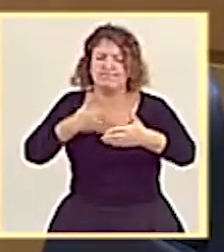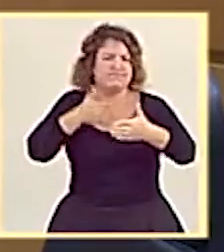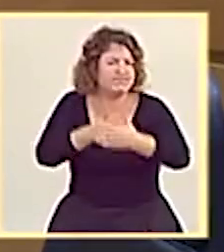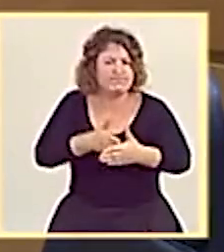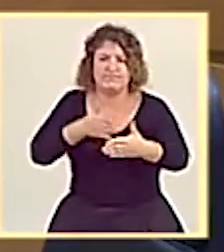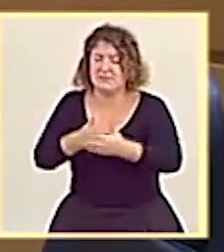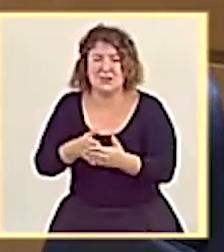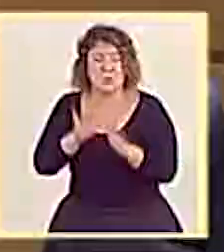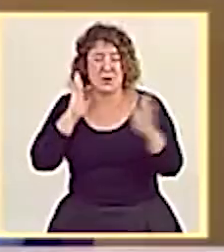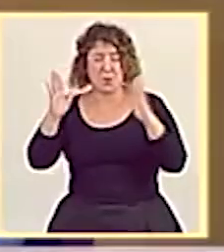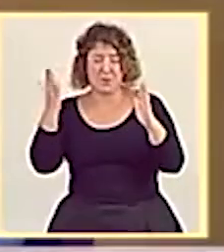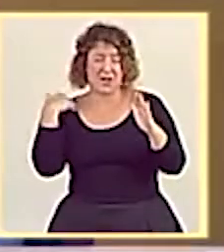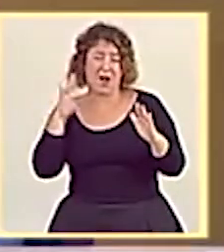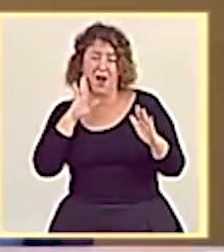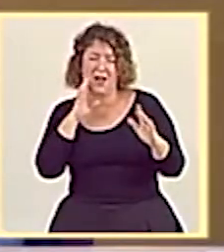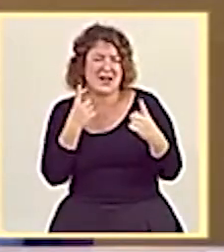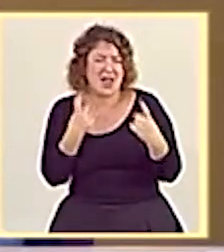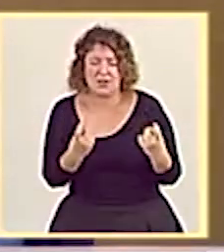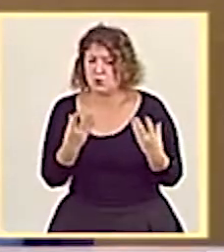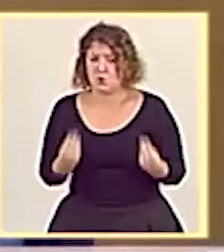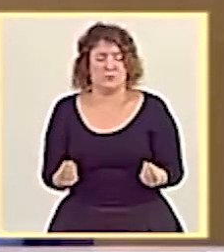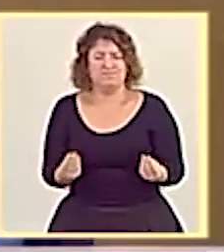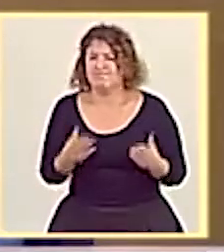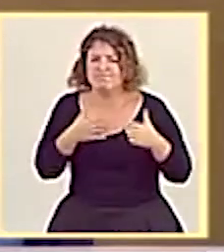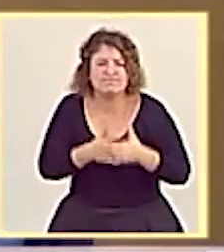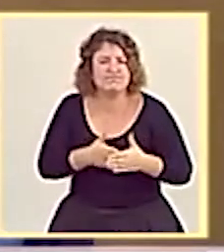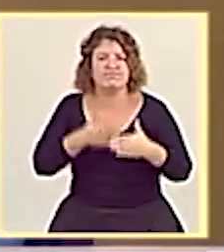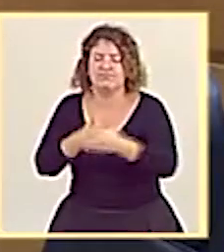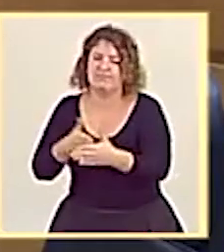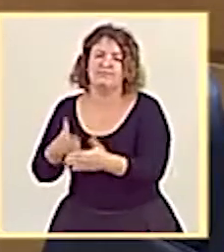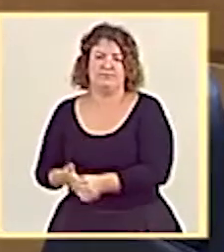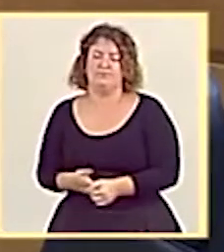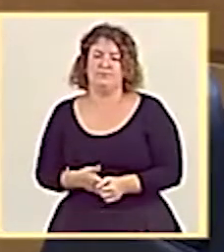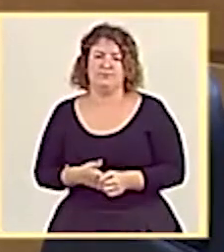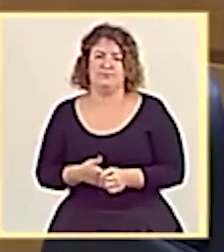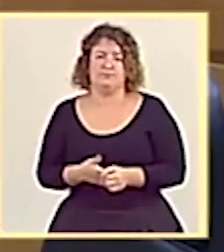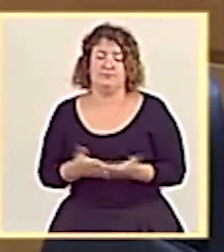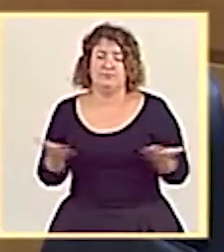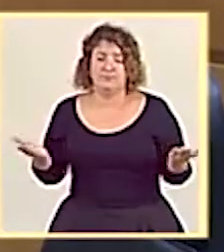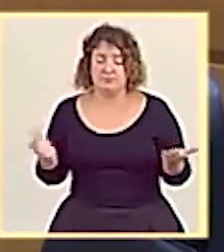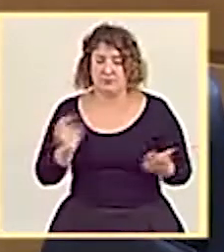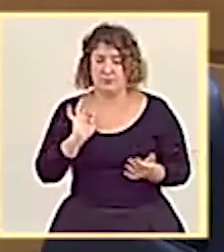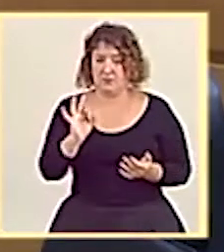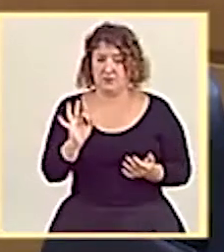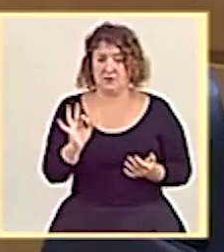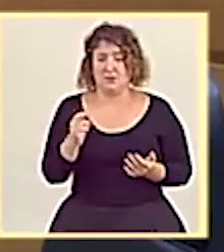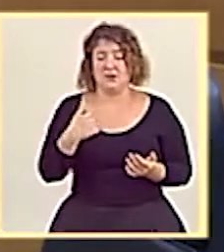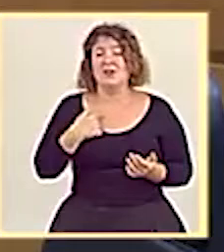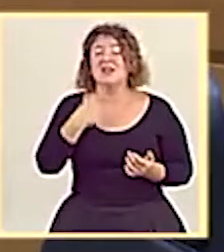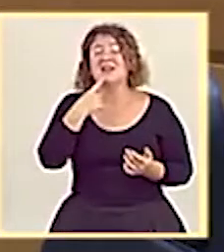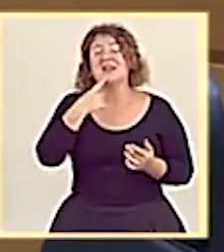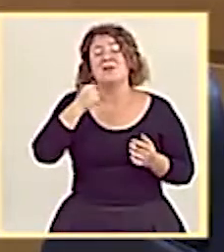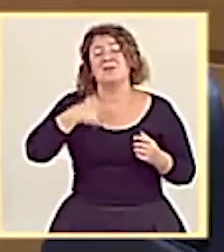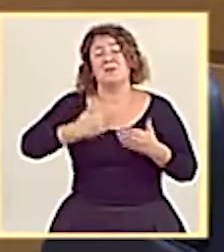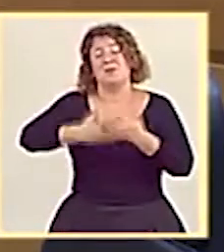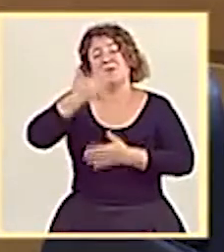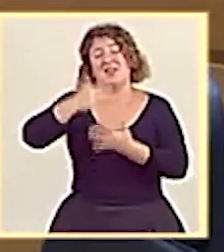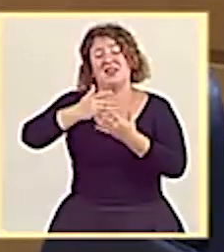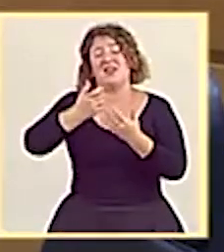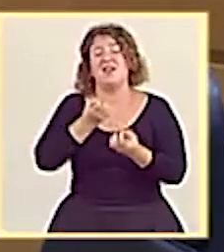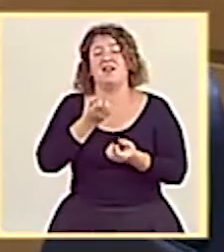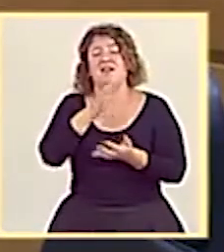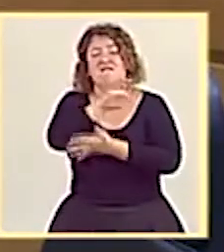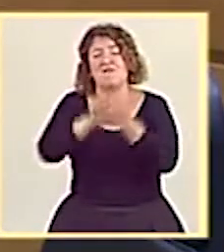cuando más lo necesitaba. Y ustedes no saben, y esto es de Save the Children, que el 27%